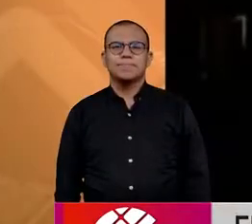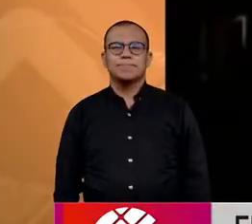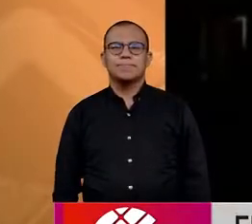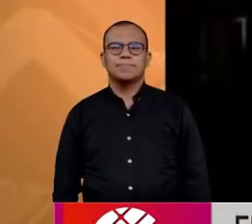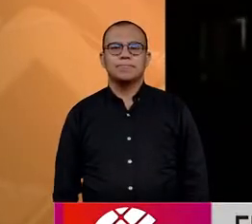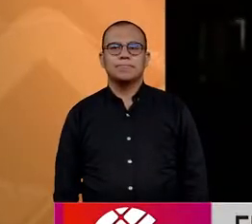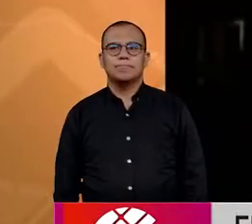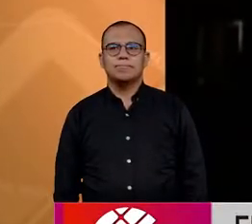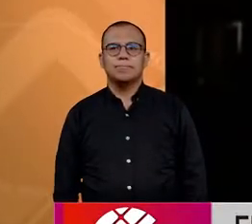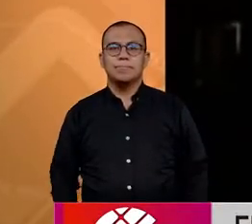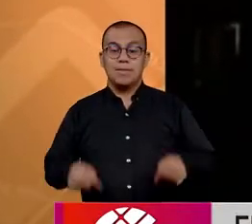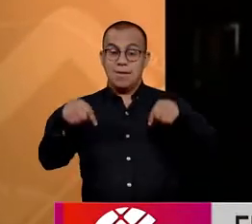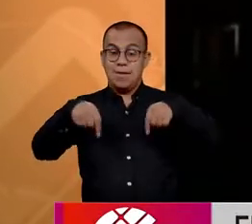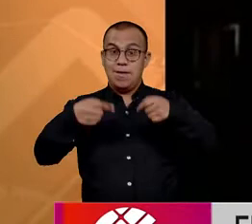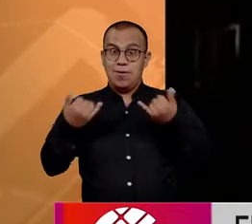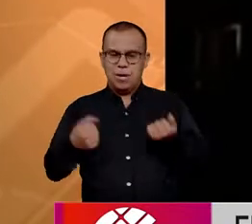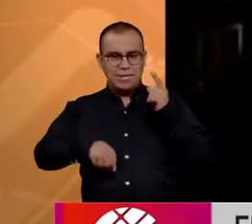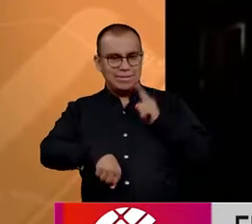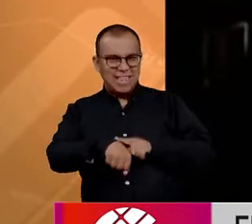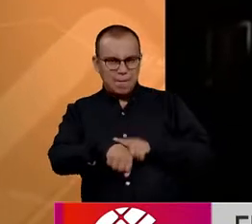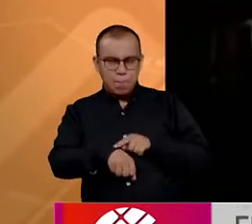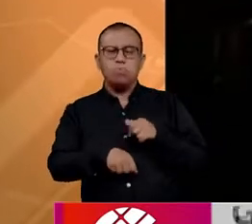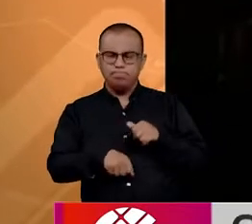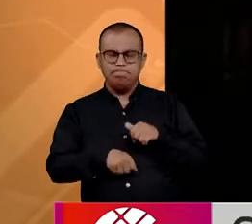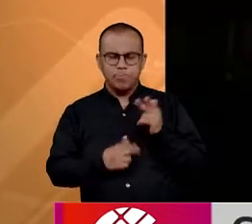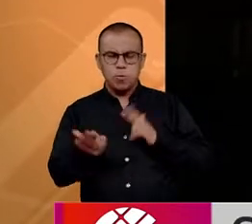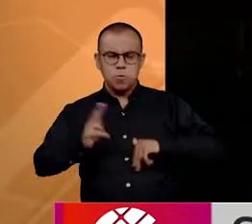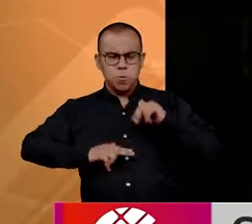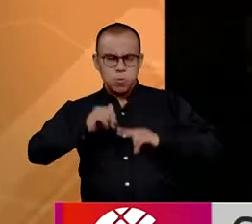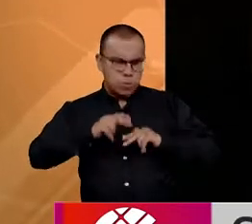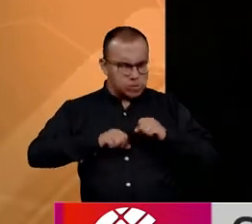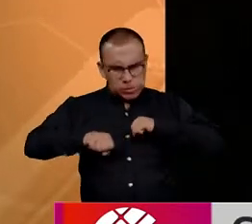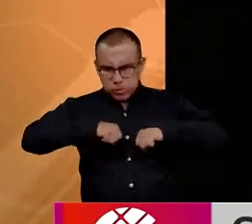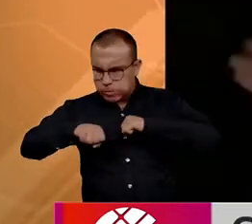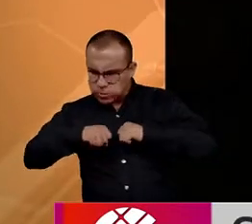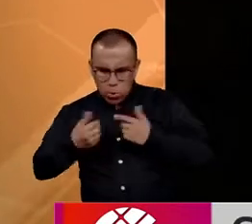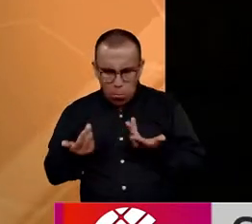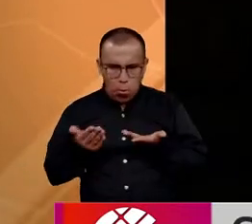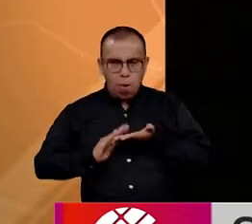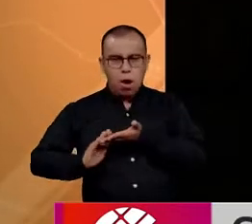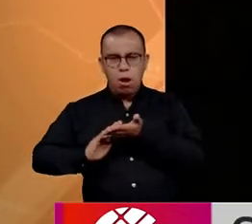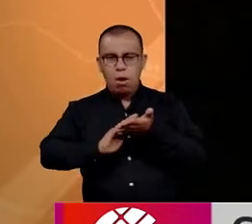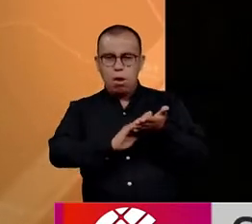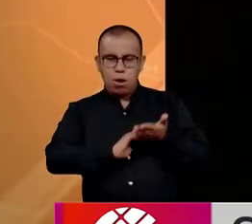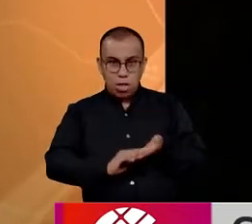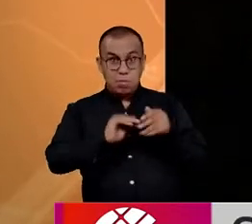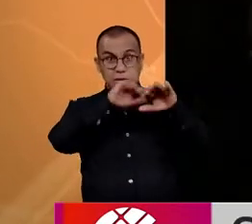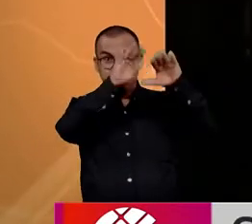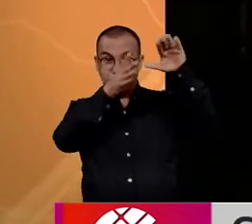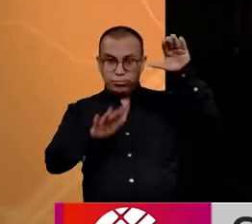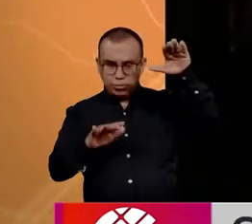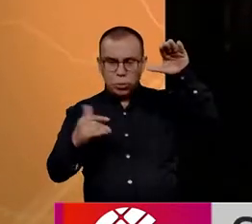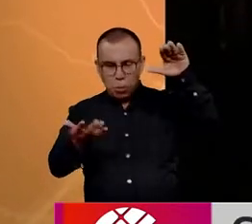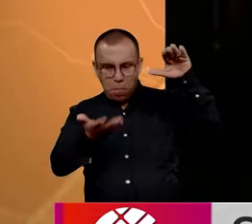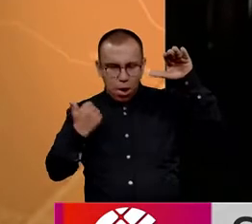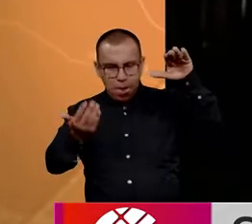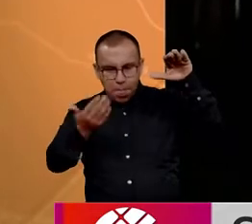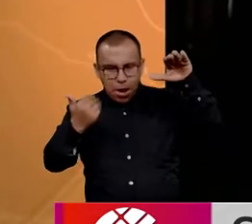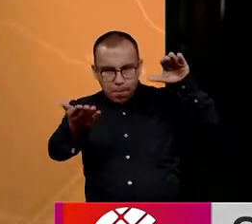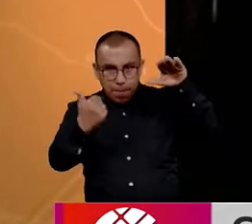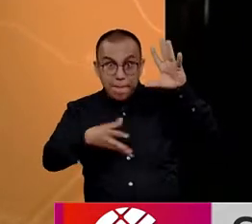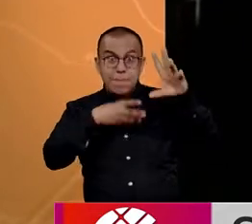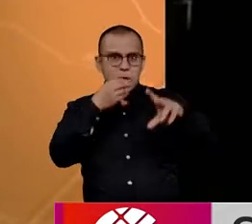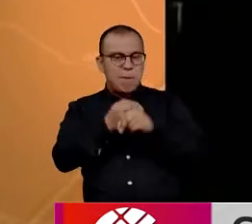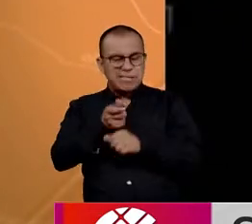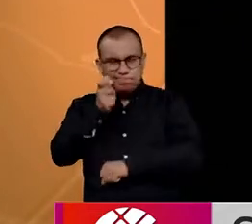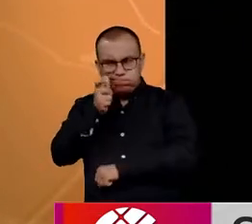En este momento se trabaja para reestablecer el paso de la vía. Igualmente se hará un monitoreo